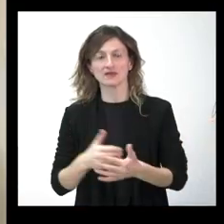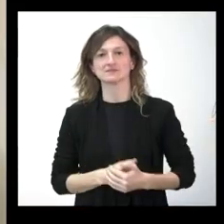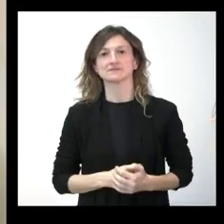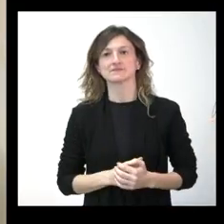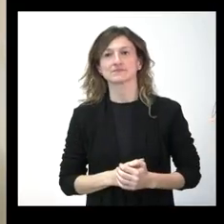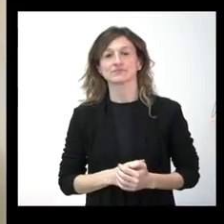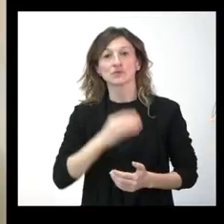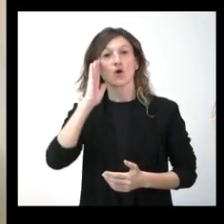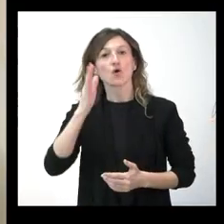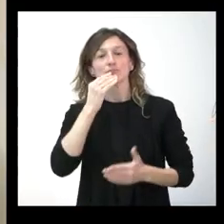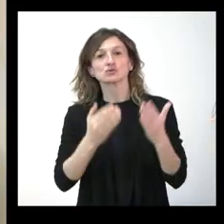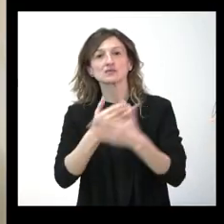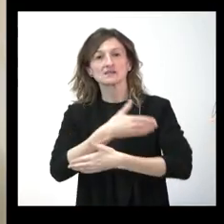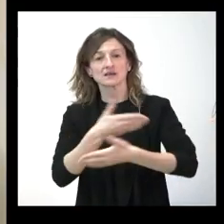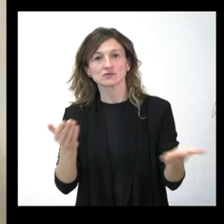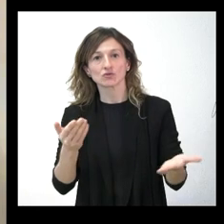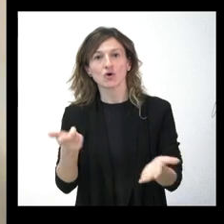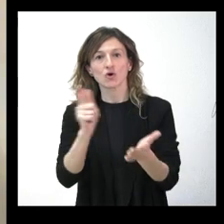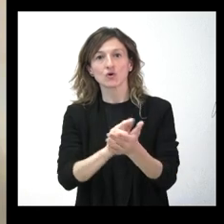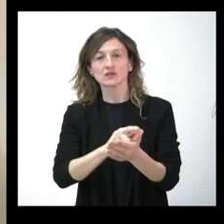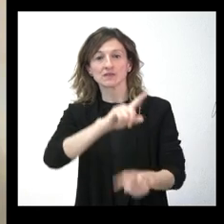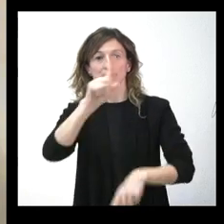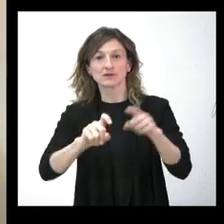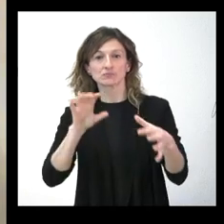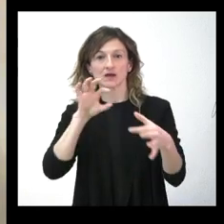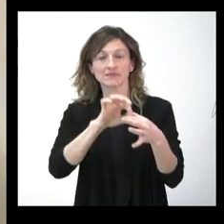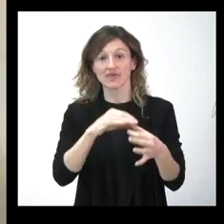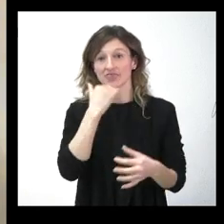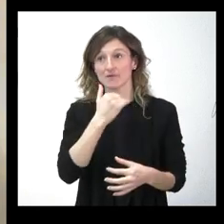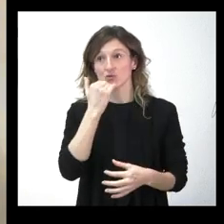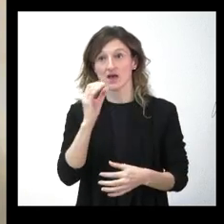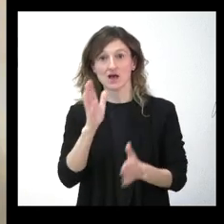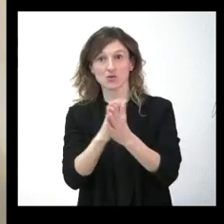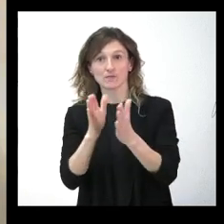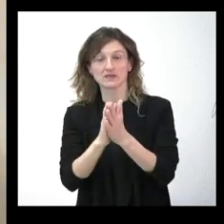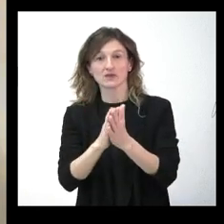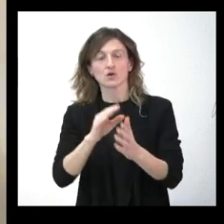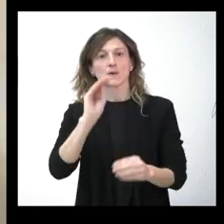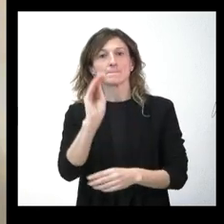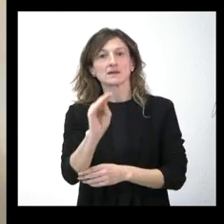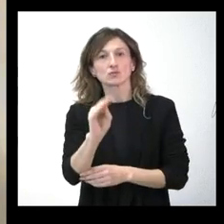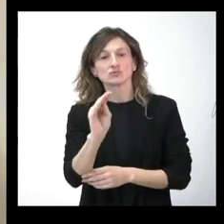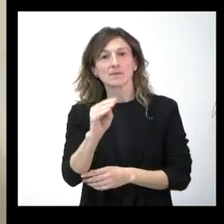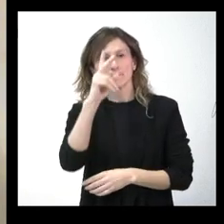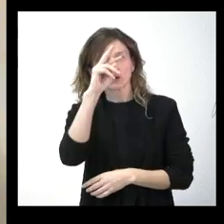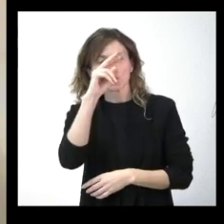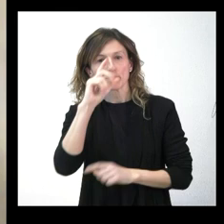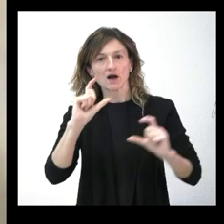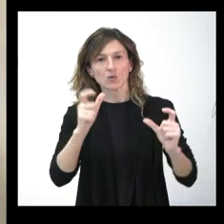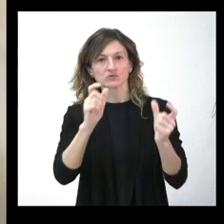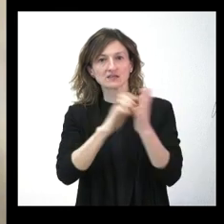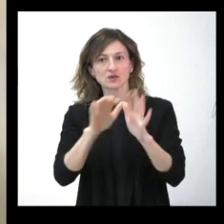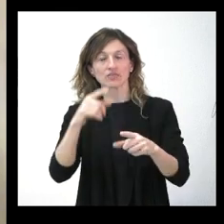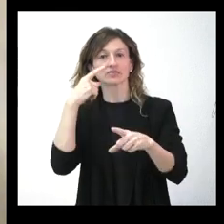Hola, buenos días a todos por repescar la pregunta del compañero Carlos de Zamora le preguntaba yo creo que por si le preocupa a la Junta la